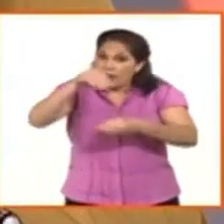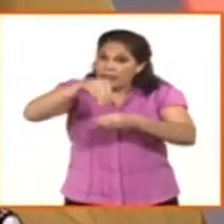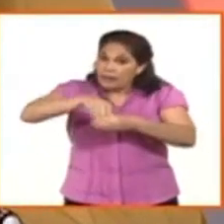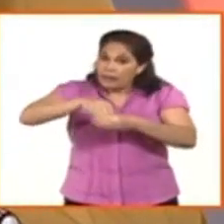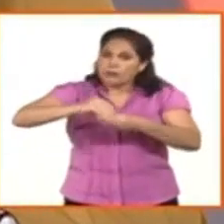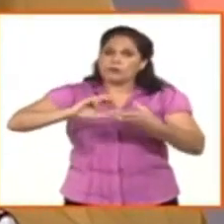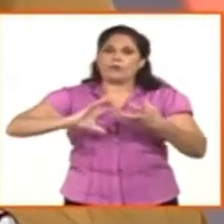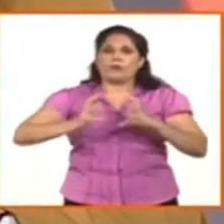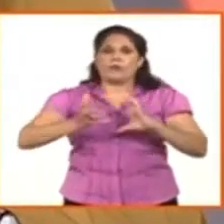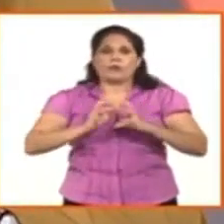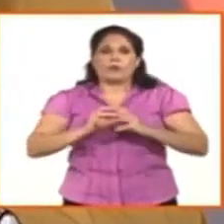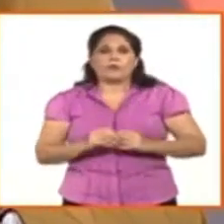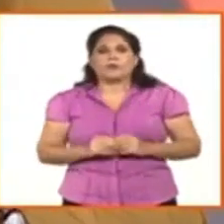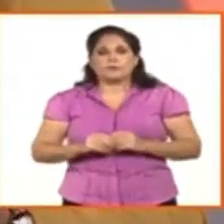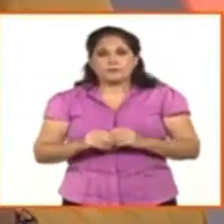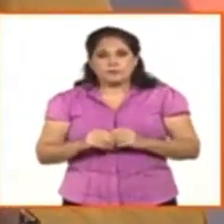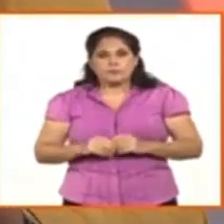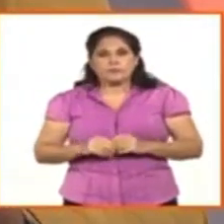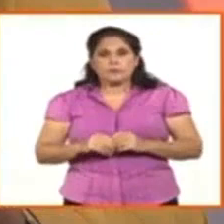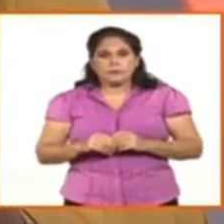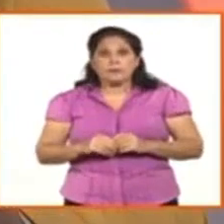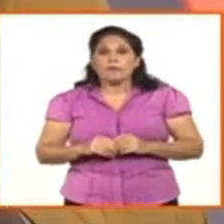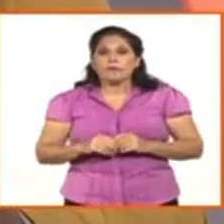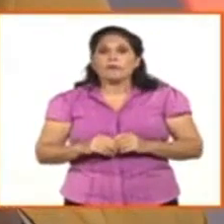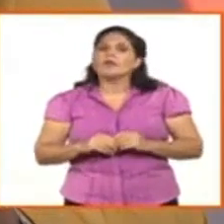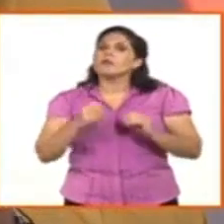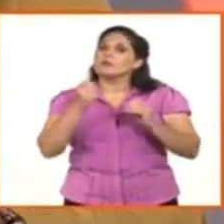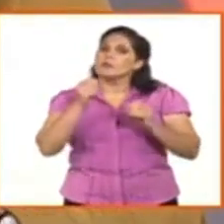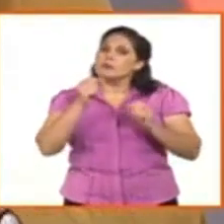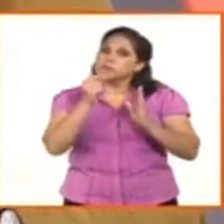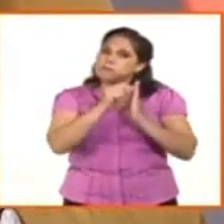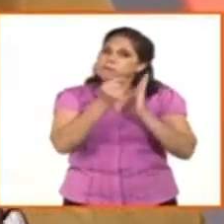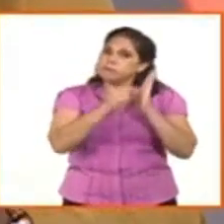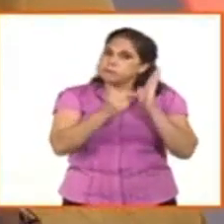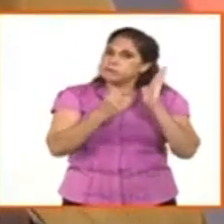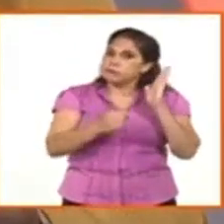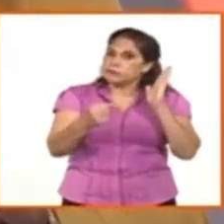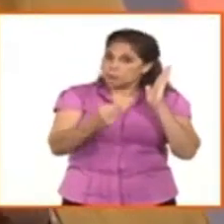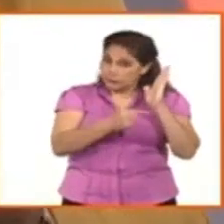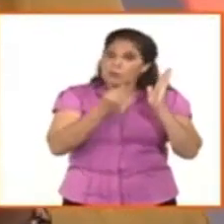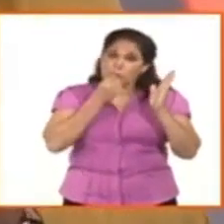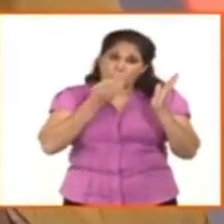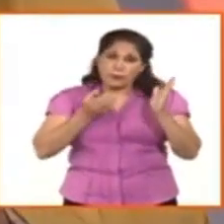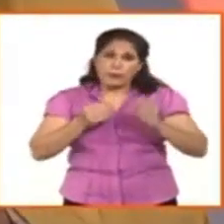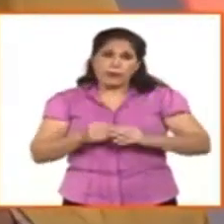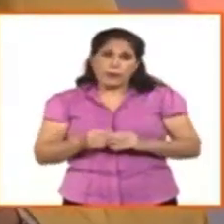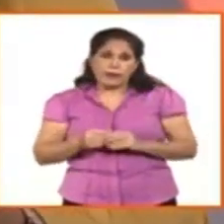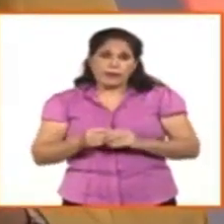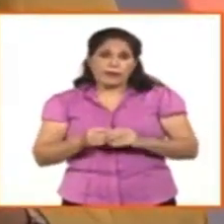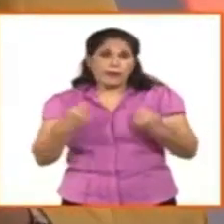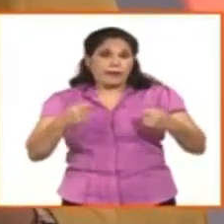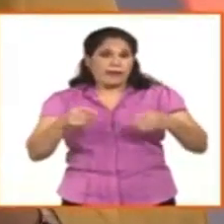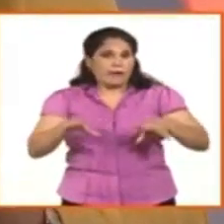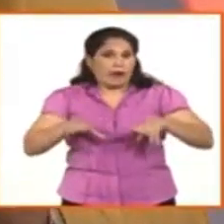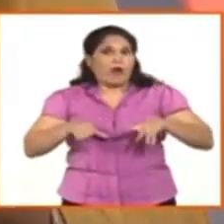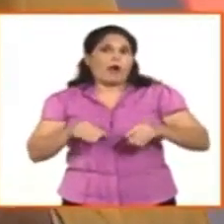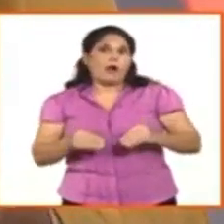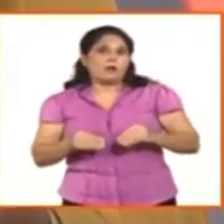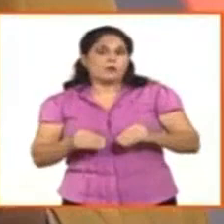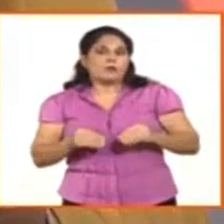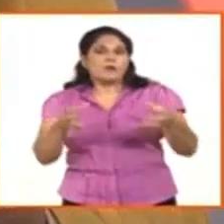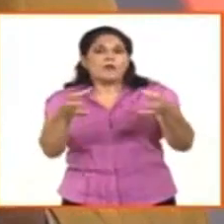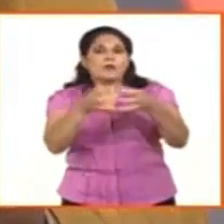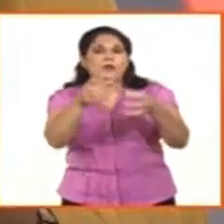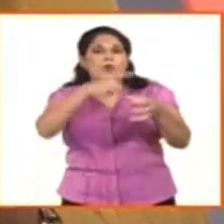con protocolos de actuación que permitan entonces asumir a ese grupo de